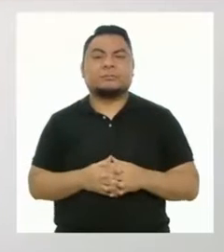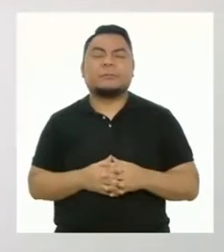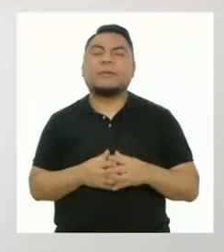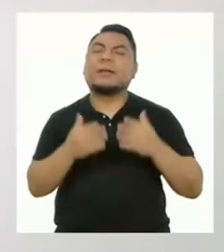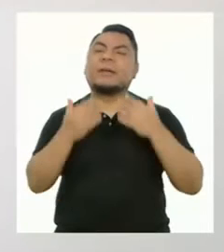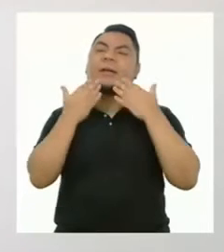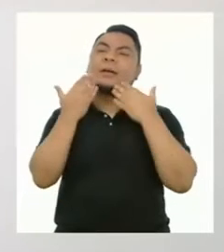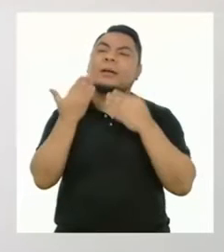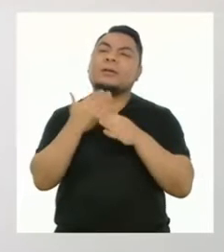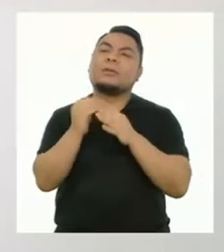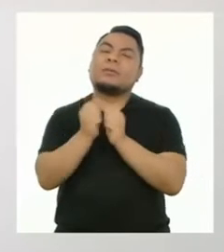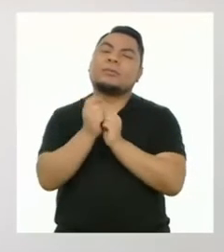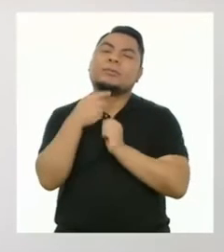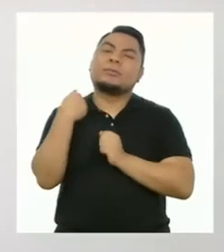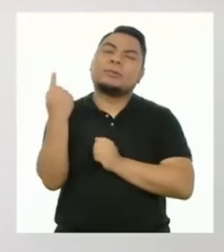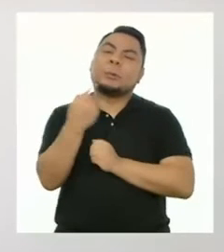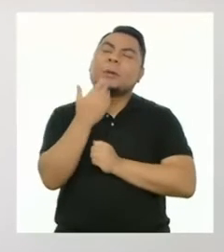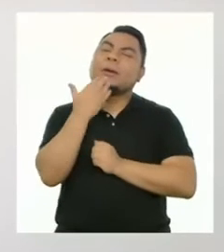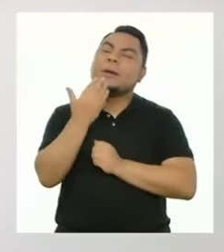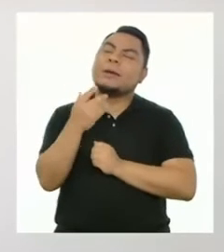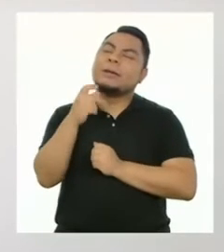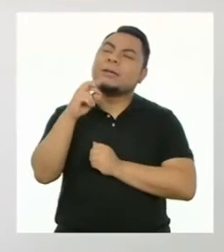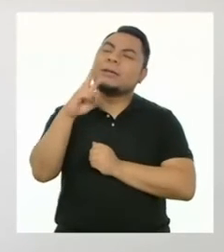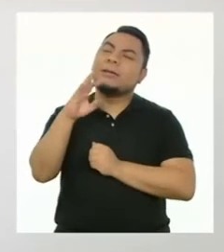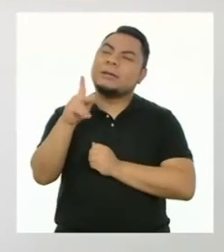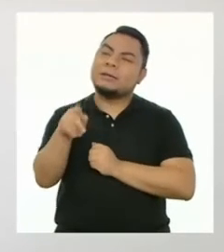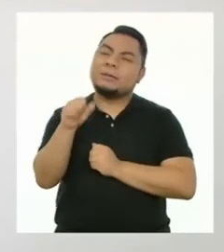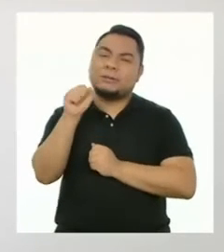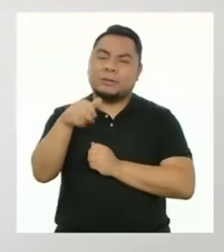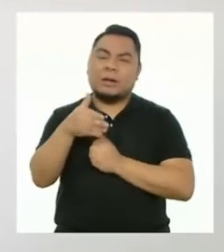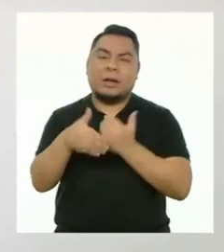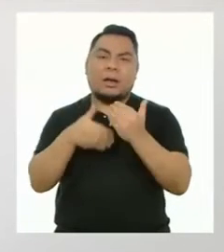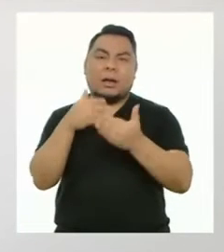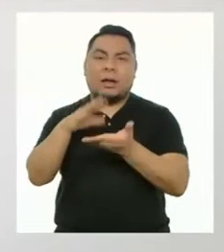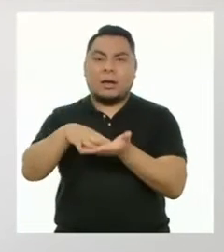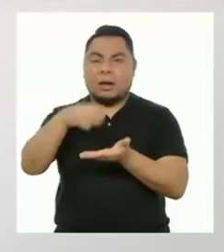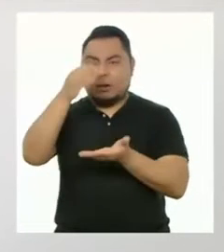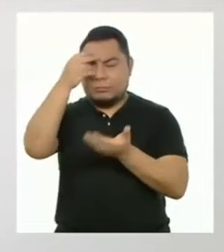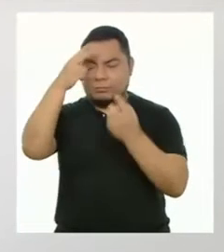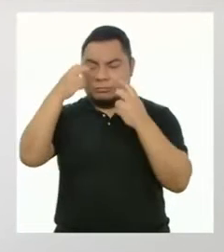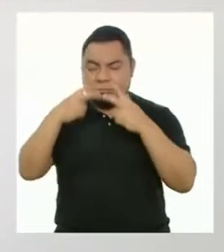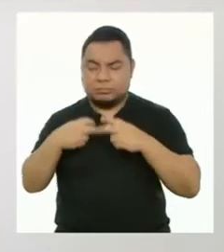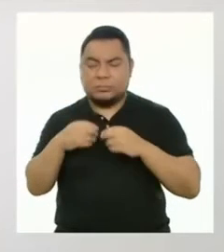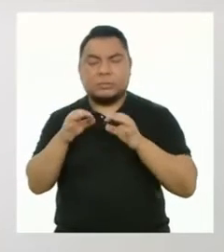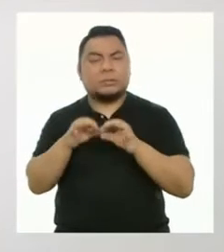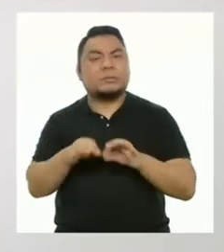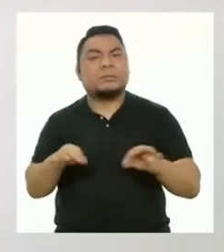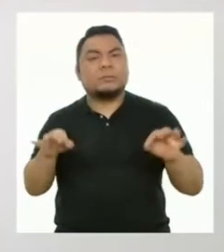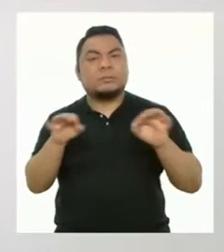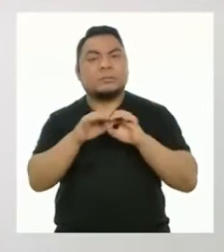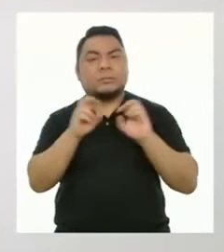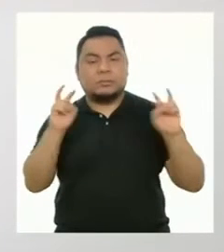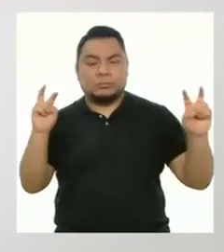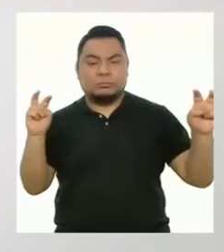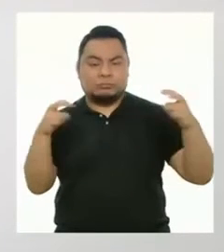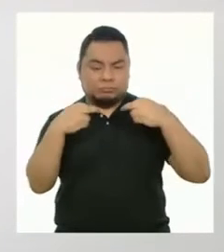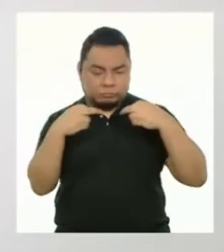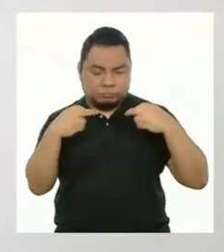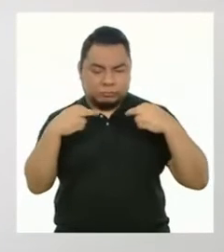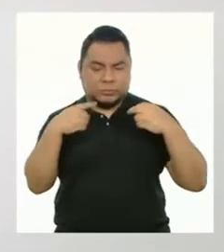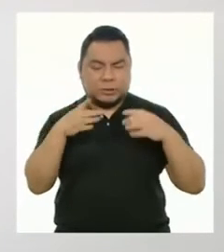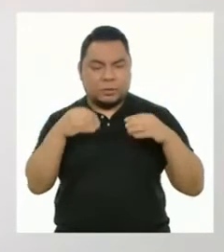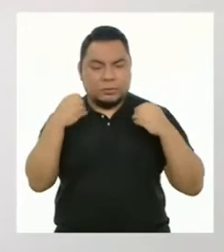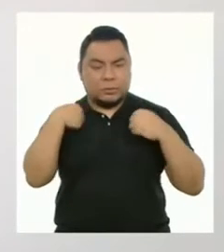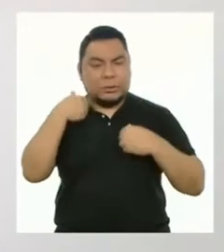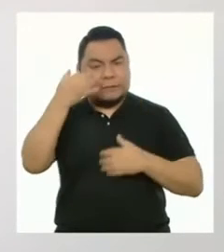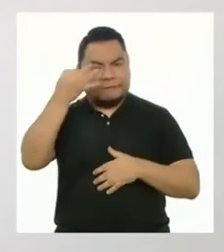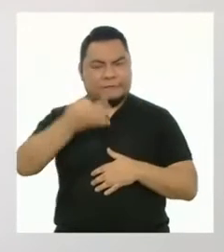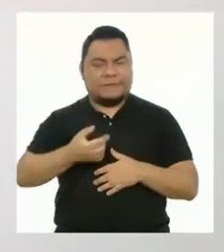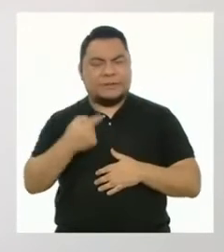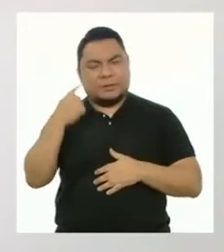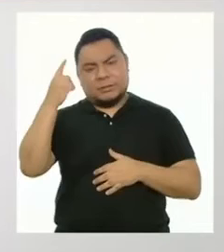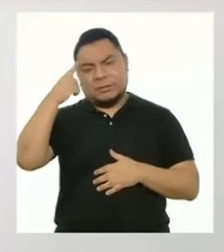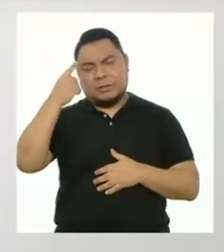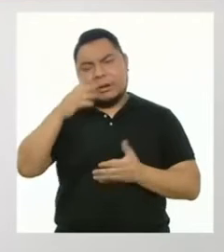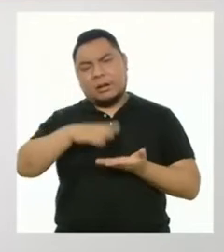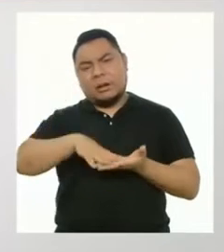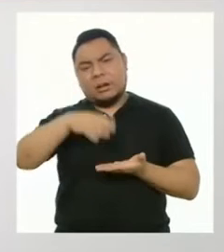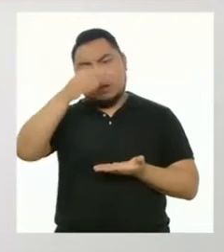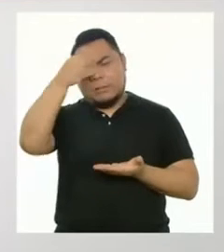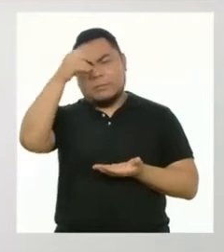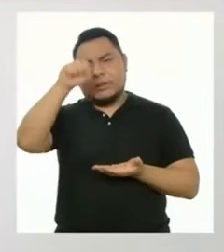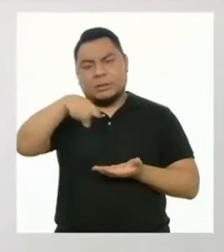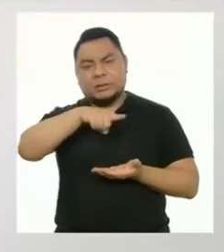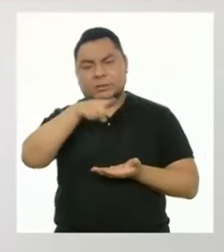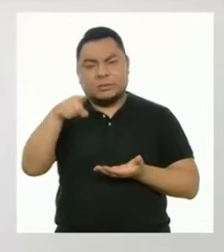Gracias por compartir con nosotros, Erika. En el proceso de auto evaluación, lo importante es mirar cómo van aprendiendo. Para eso es